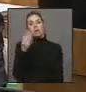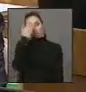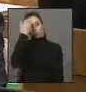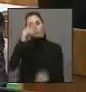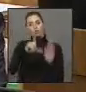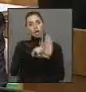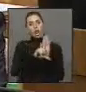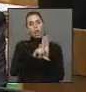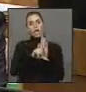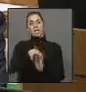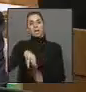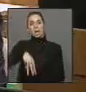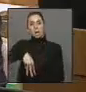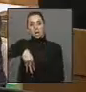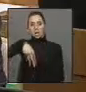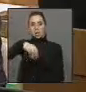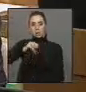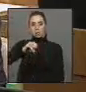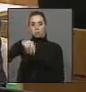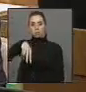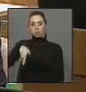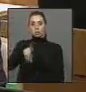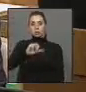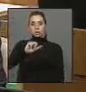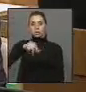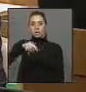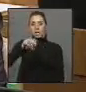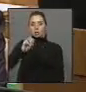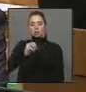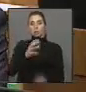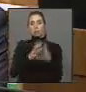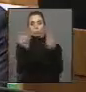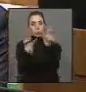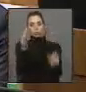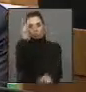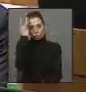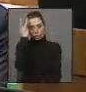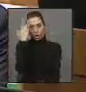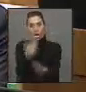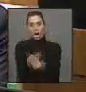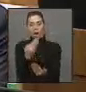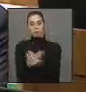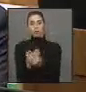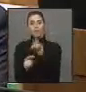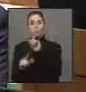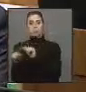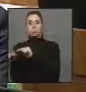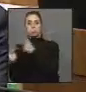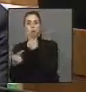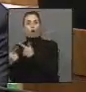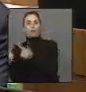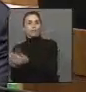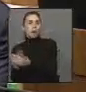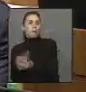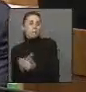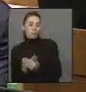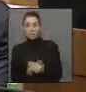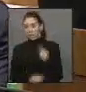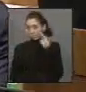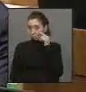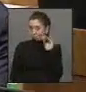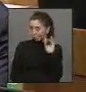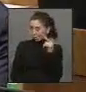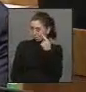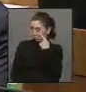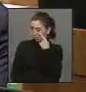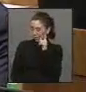Monsanto, que se transformó en un dolor de cabeza para muchos, en el aprovechamiento político de otros, para decir, mire, ¿sabe